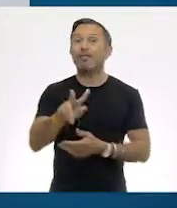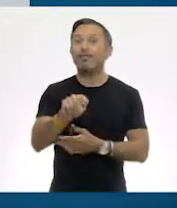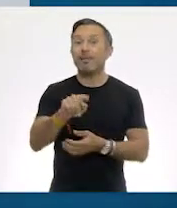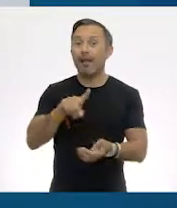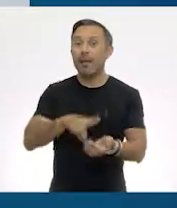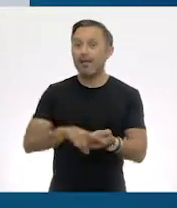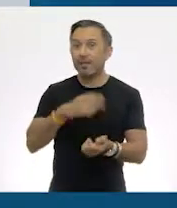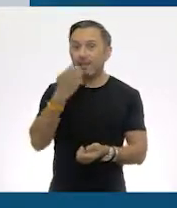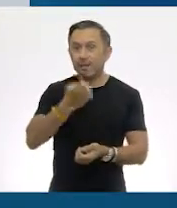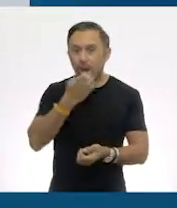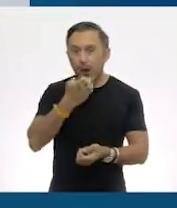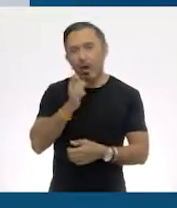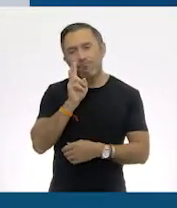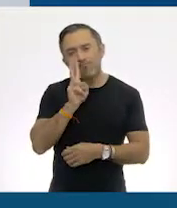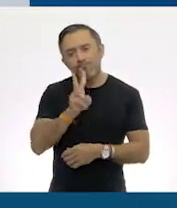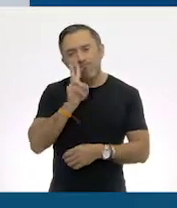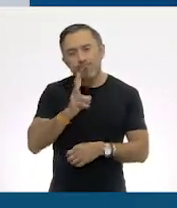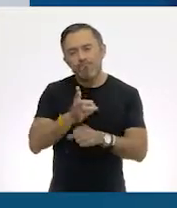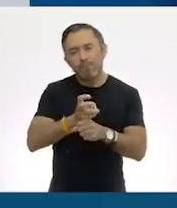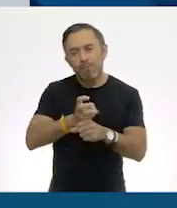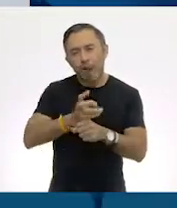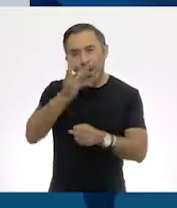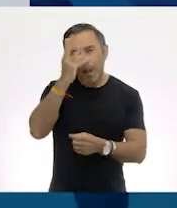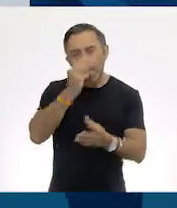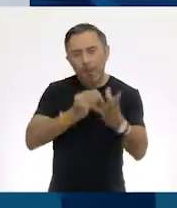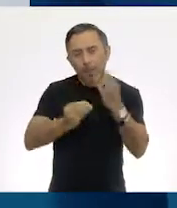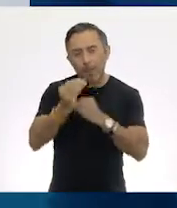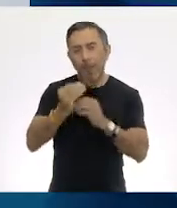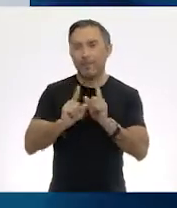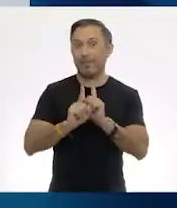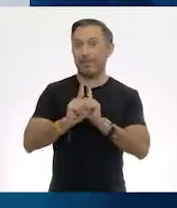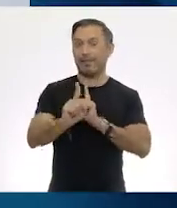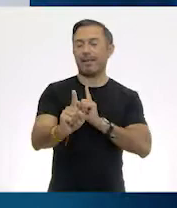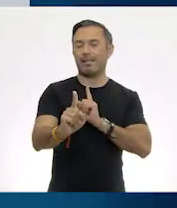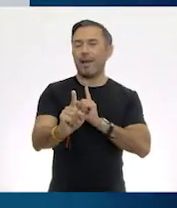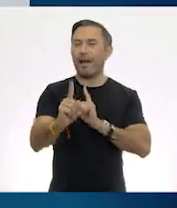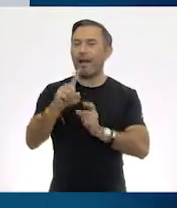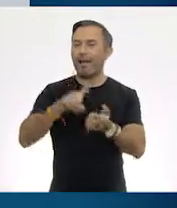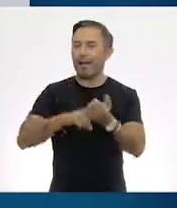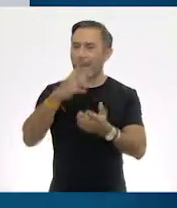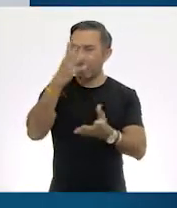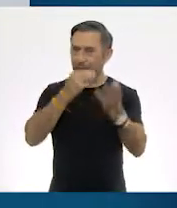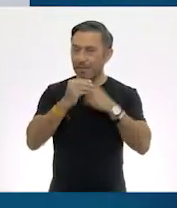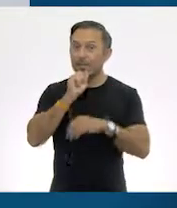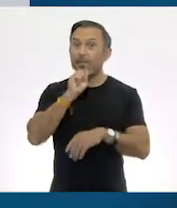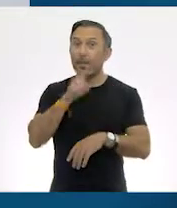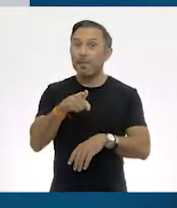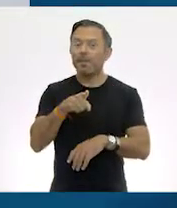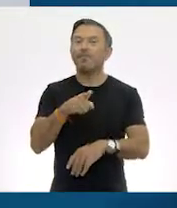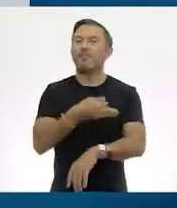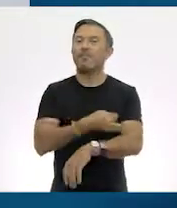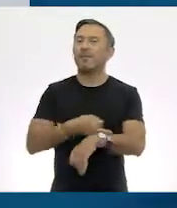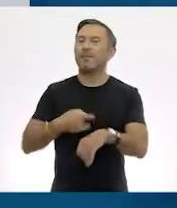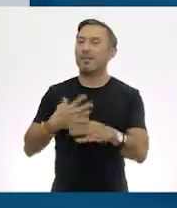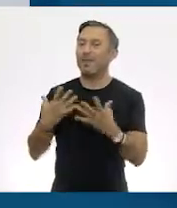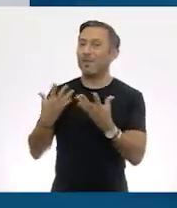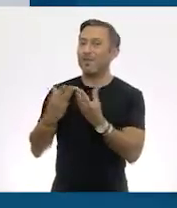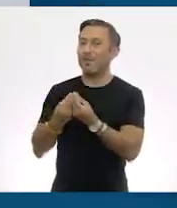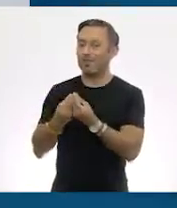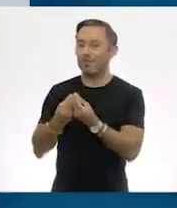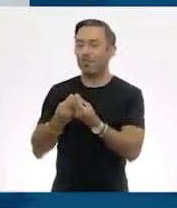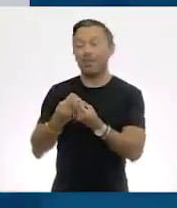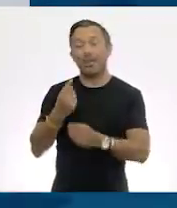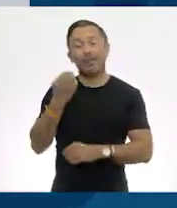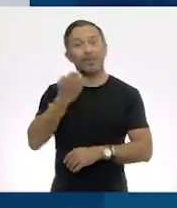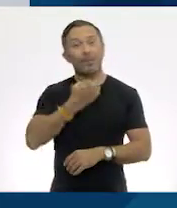y seguir aprendiendo a la distancia y al mismo tiempo estar con la familia! Me